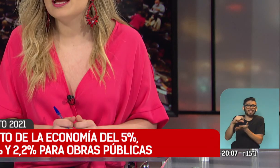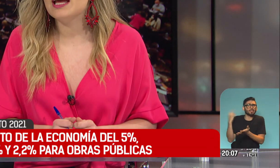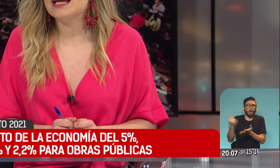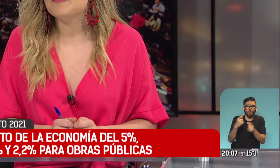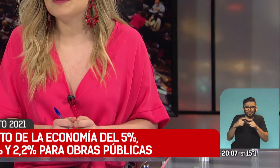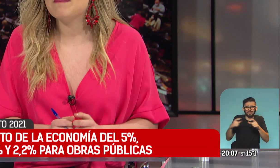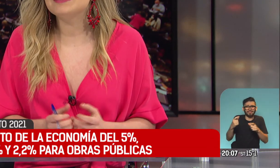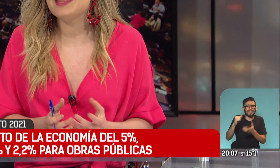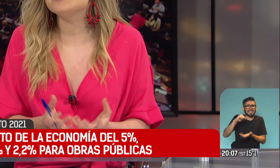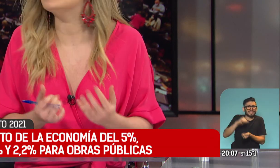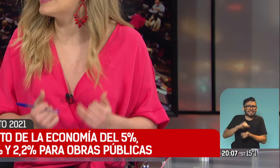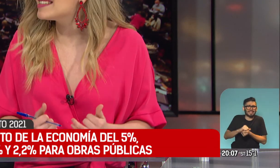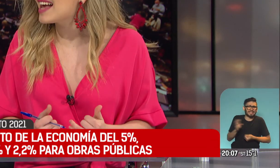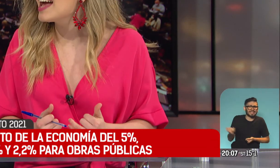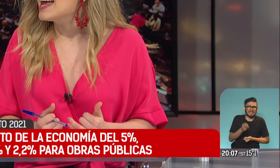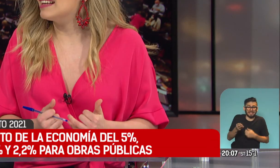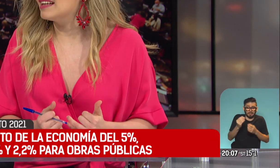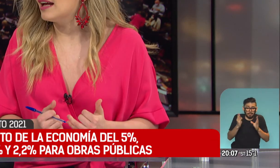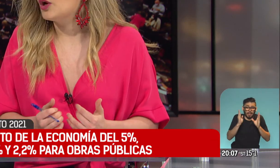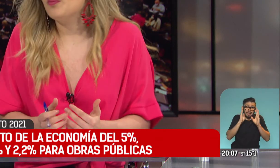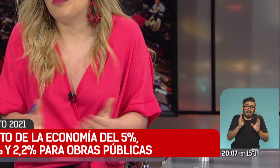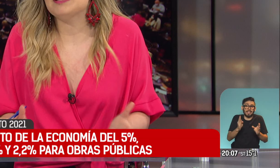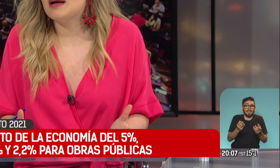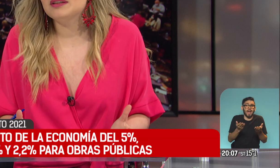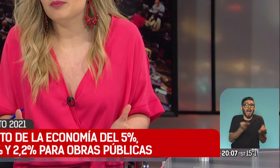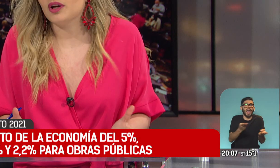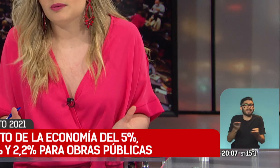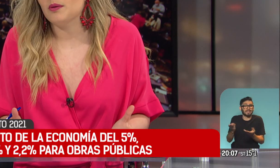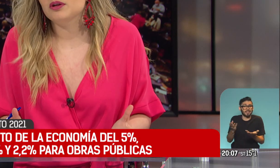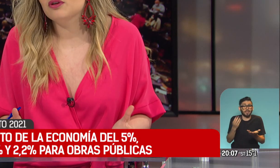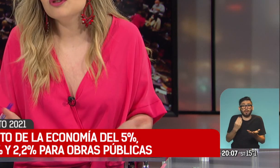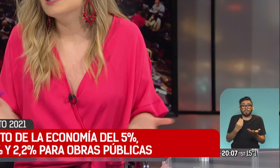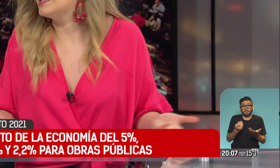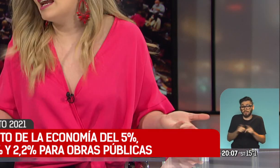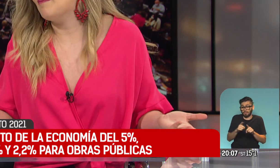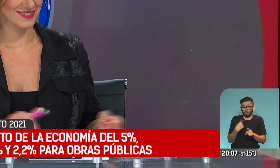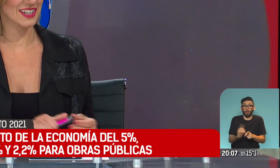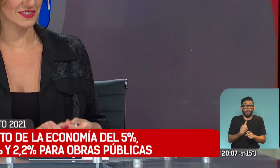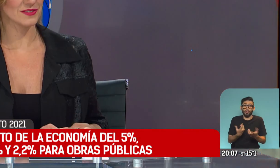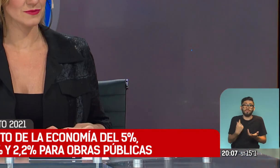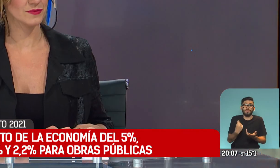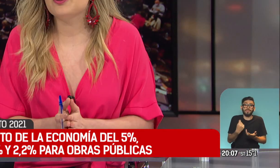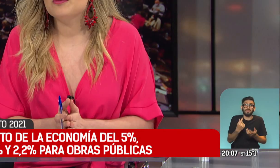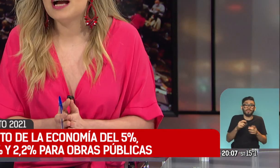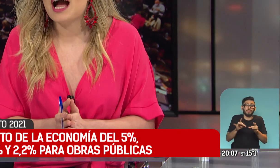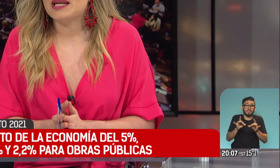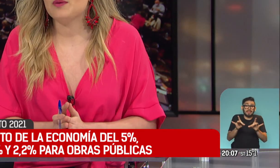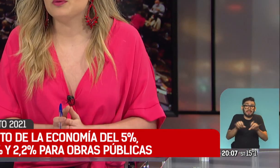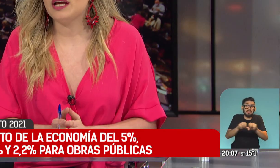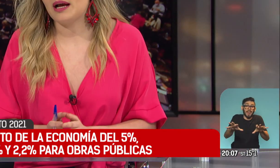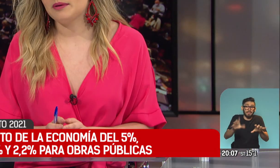materia de asistencia estatal, ¿no? Básicamente por lo que estamos viviendo todos. Por pandemia. es la pandemia y la caída económica a nivel